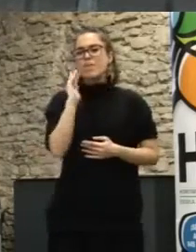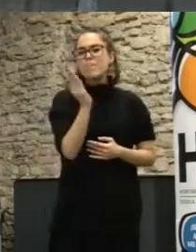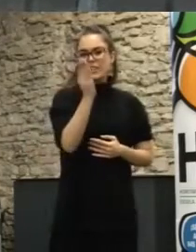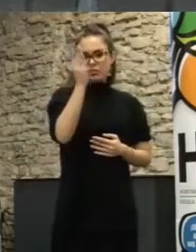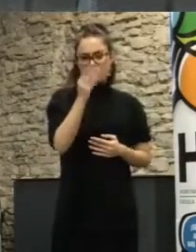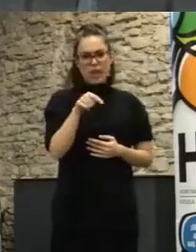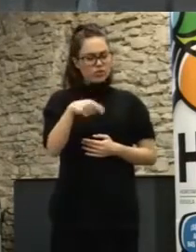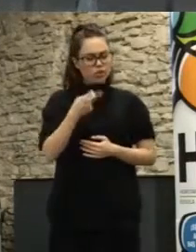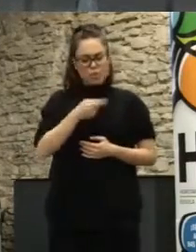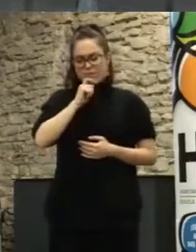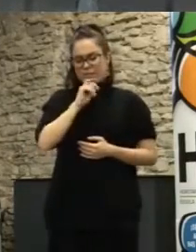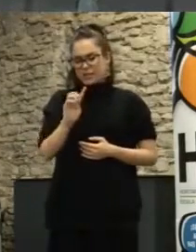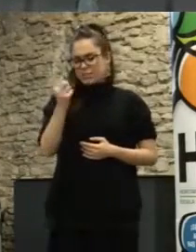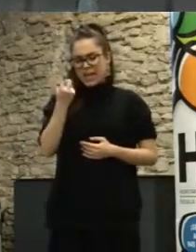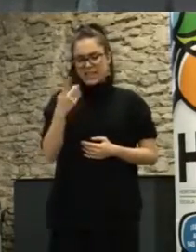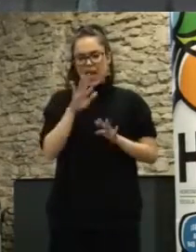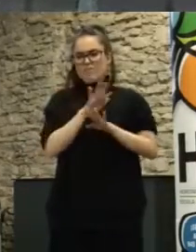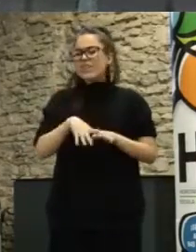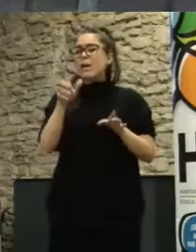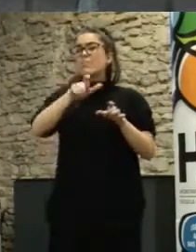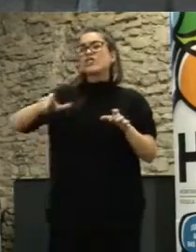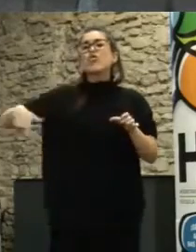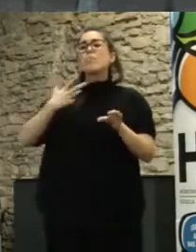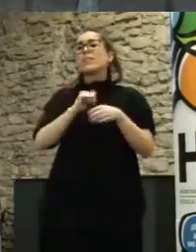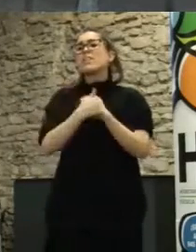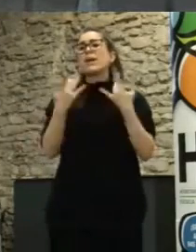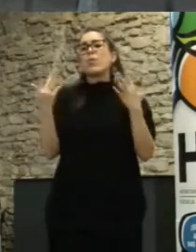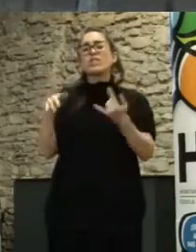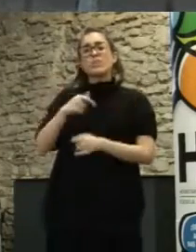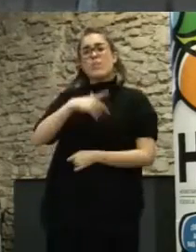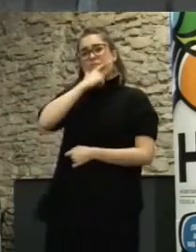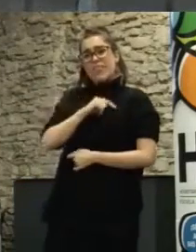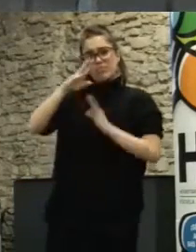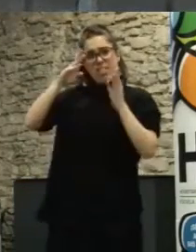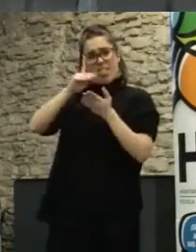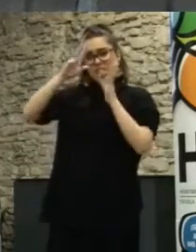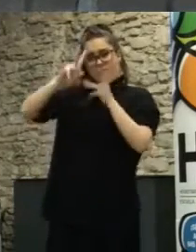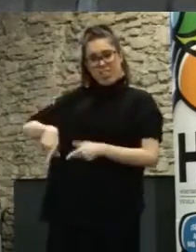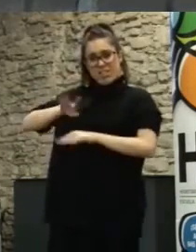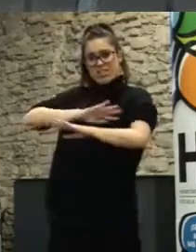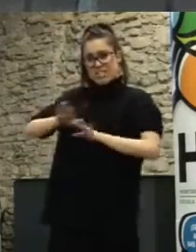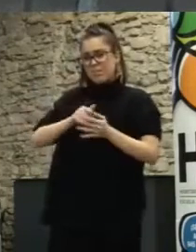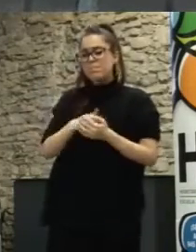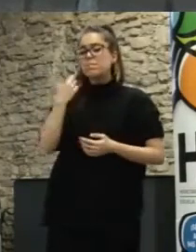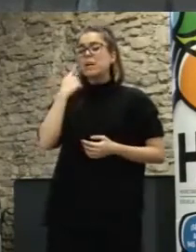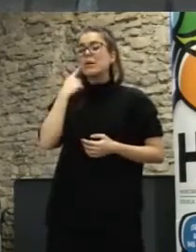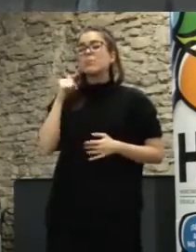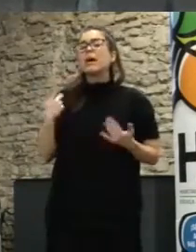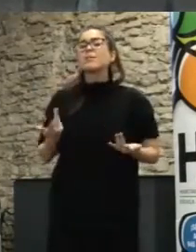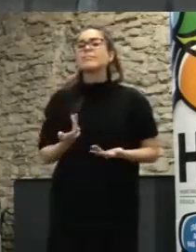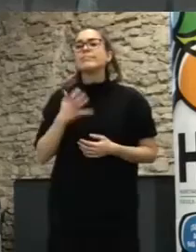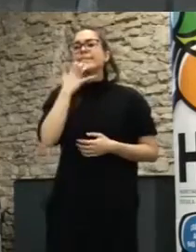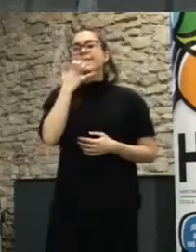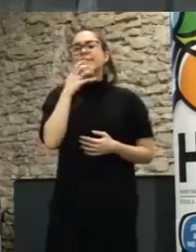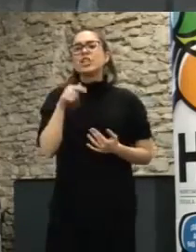es el número de personas que han participado en el proyecto este tipo de datos sino si realmente ibas enfocado a cambiar una determinada política